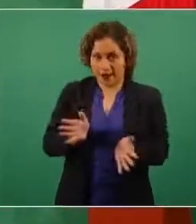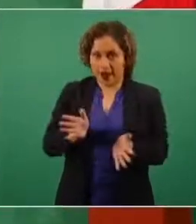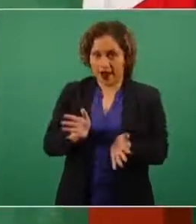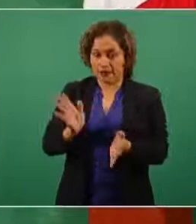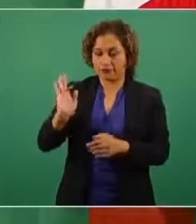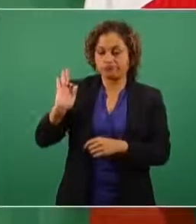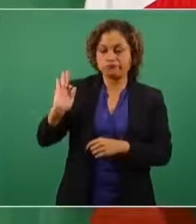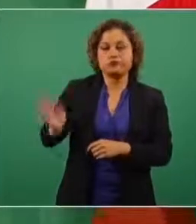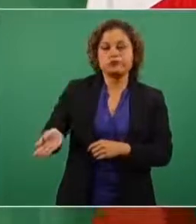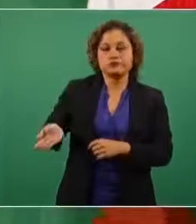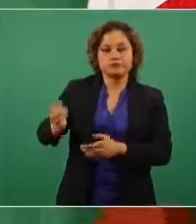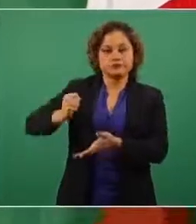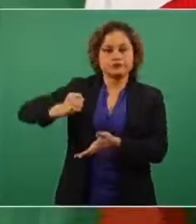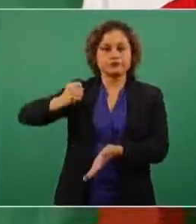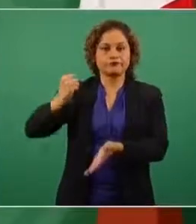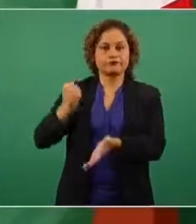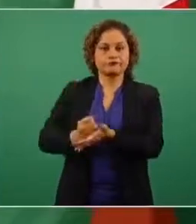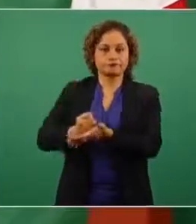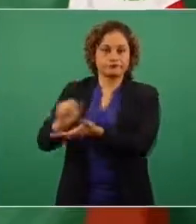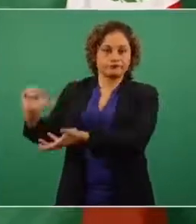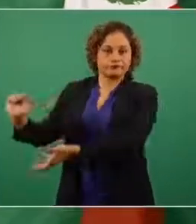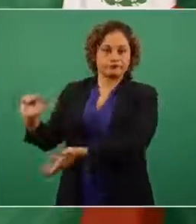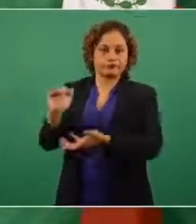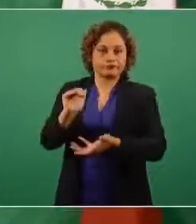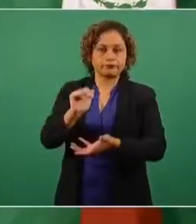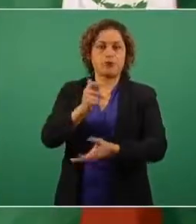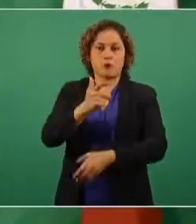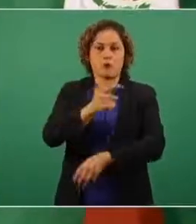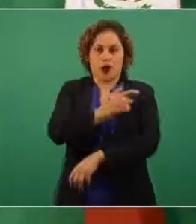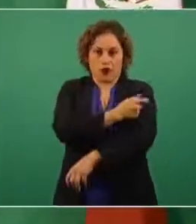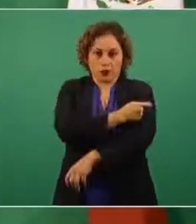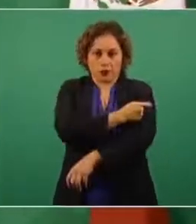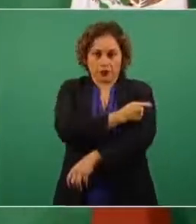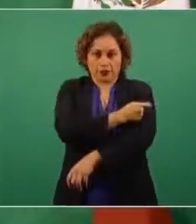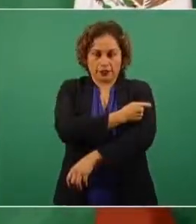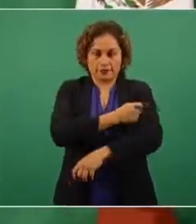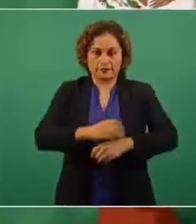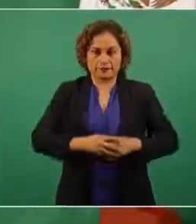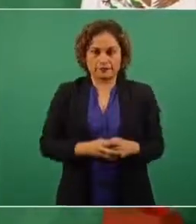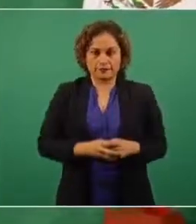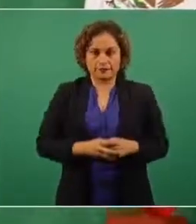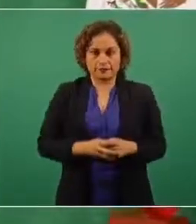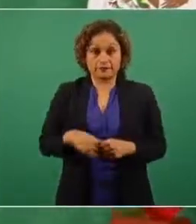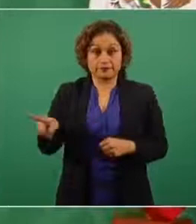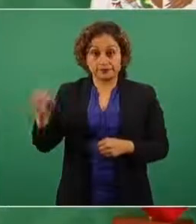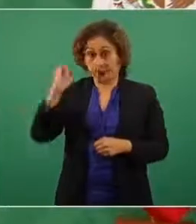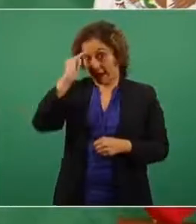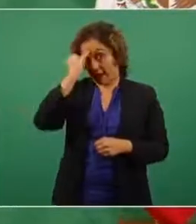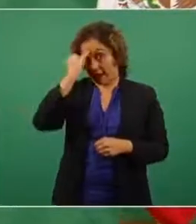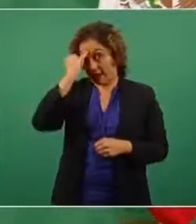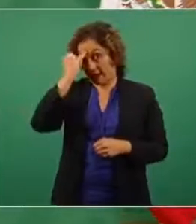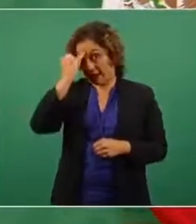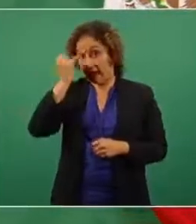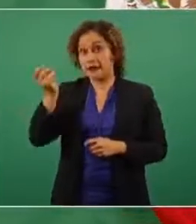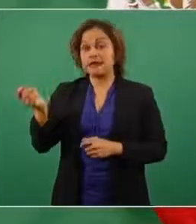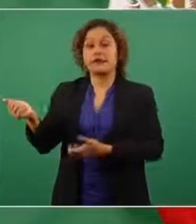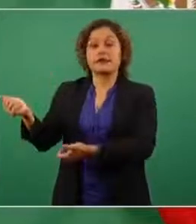vacunas a México desde la India, que